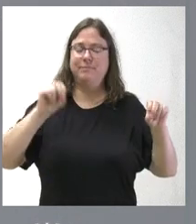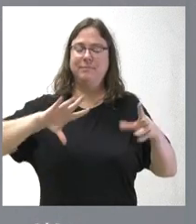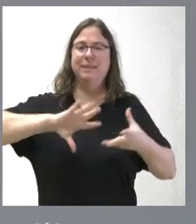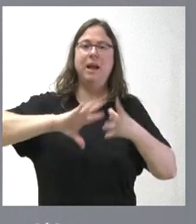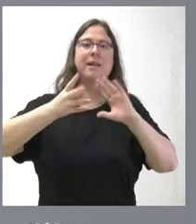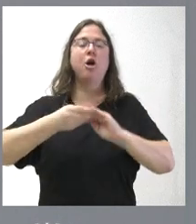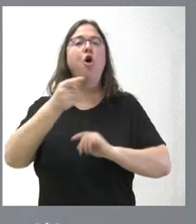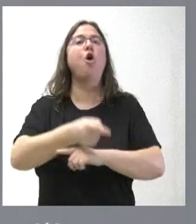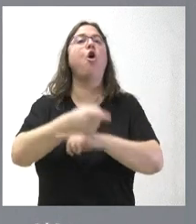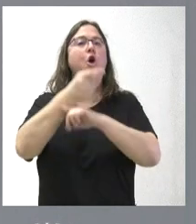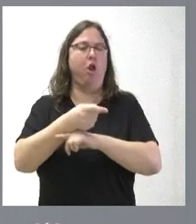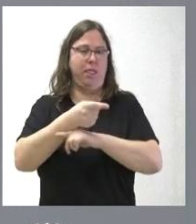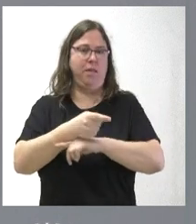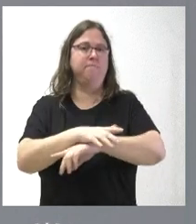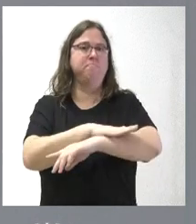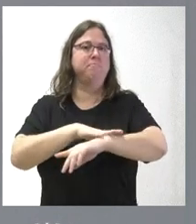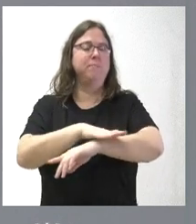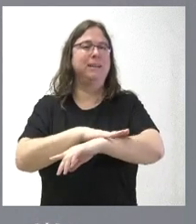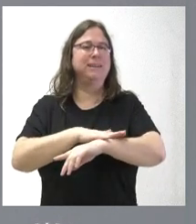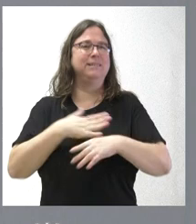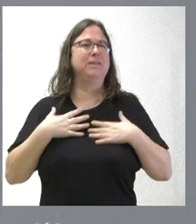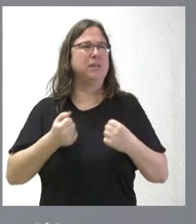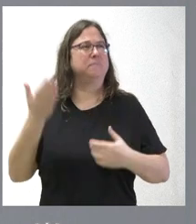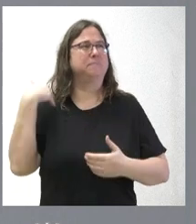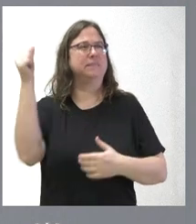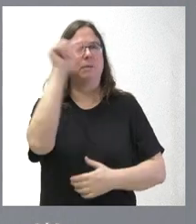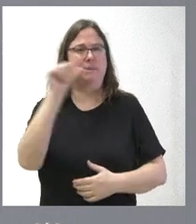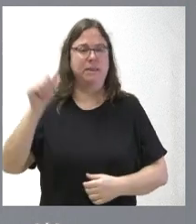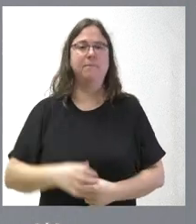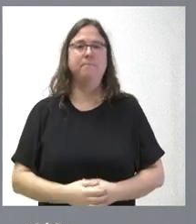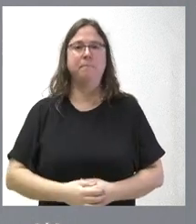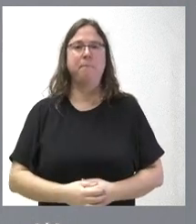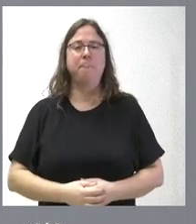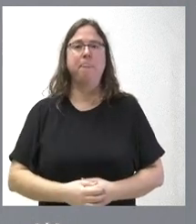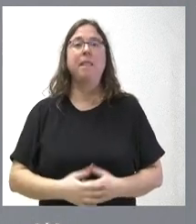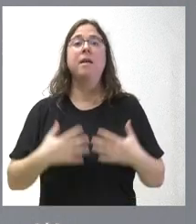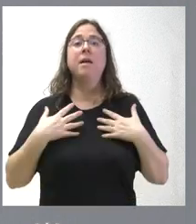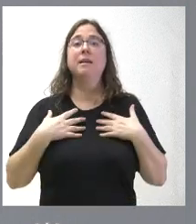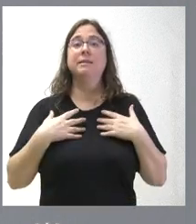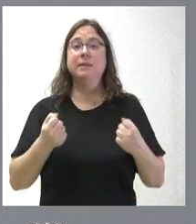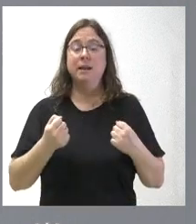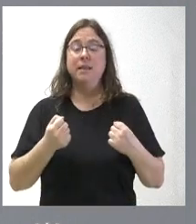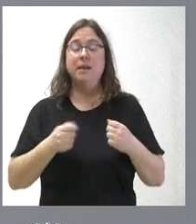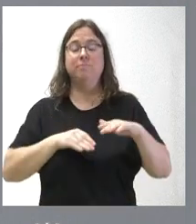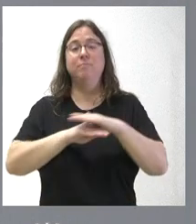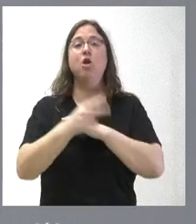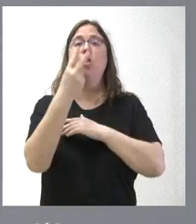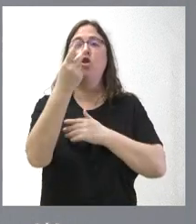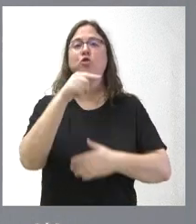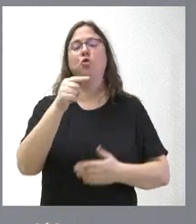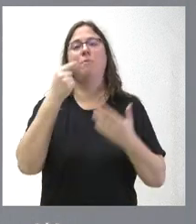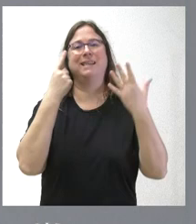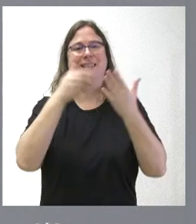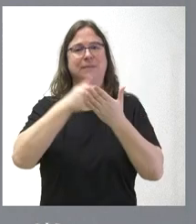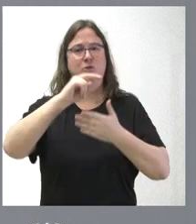orden comunicada del Ministerio de Sanidad que se puso en marcha la semana pasada. Sanidad destina 2,6 millones de euros para